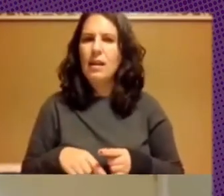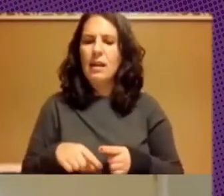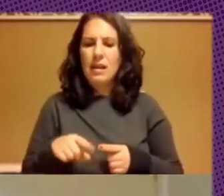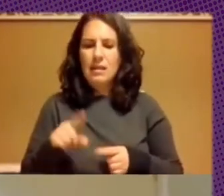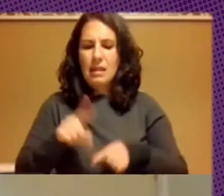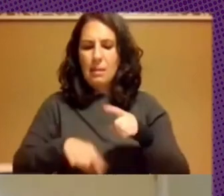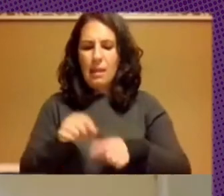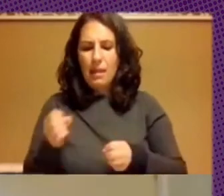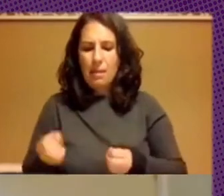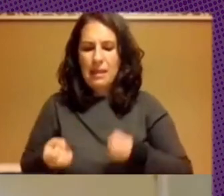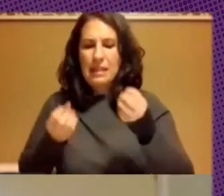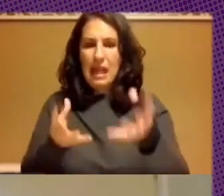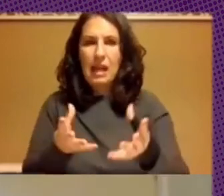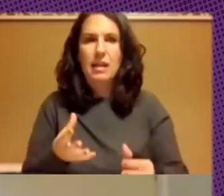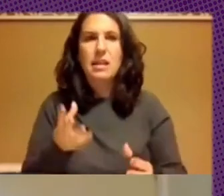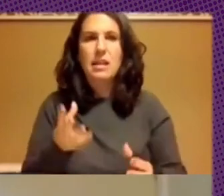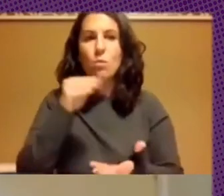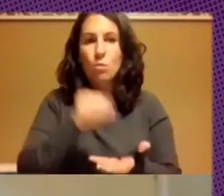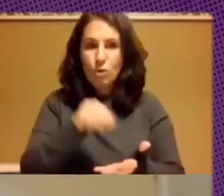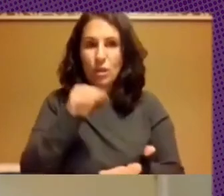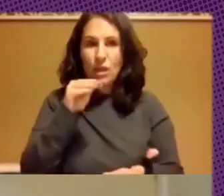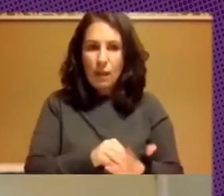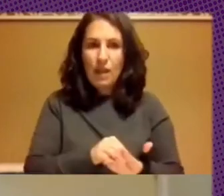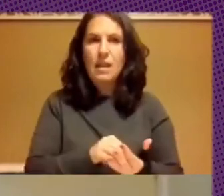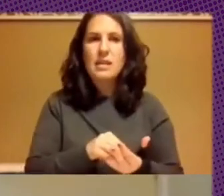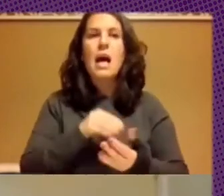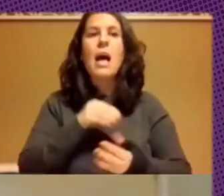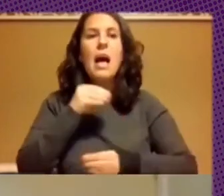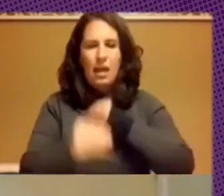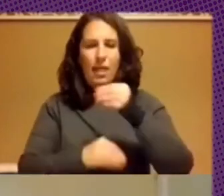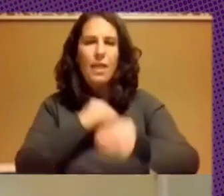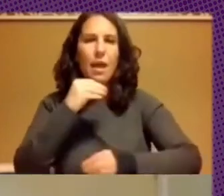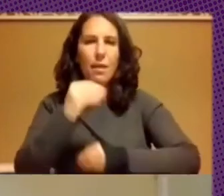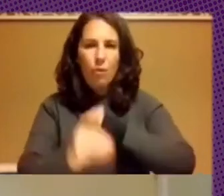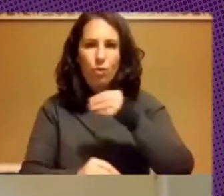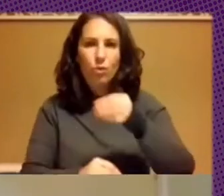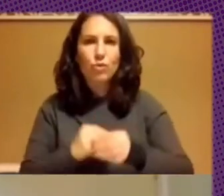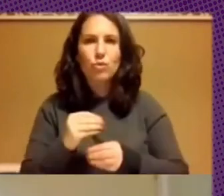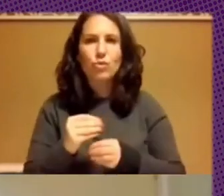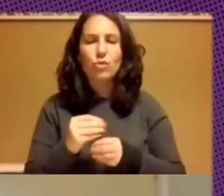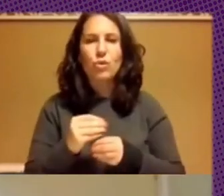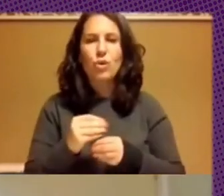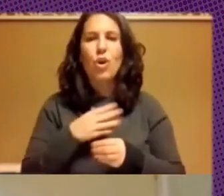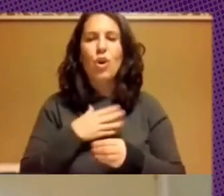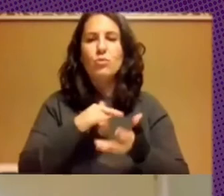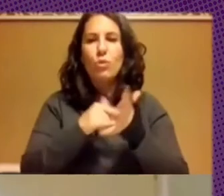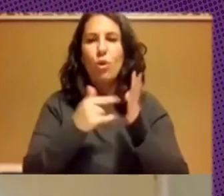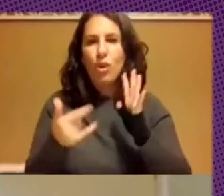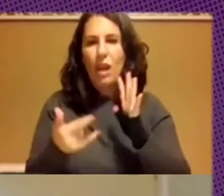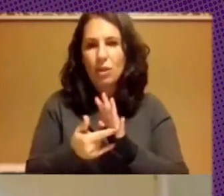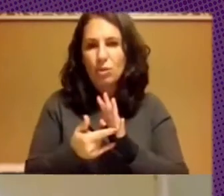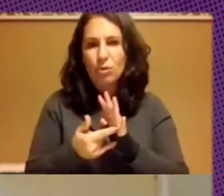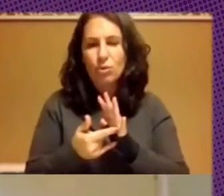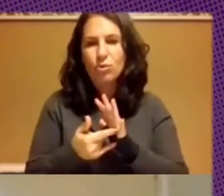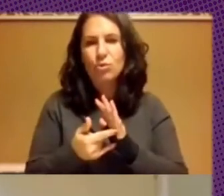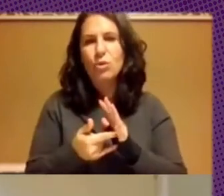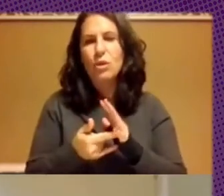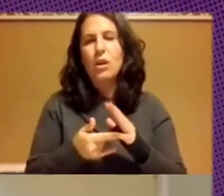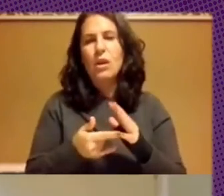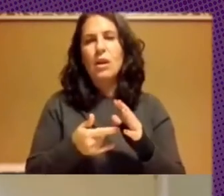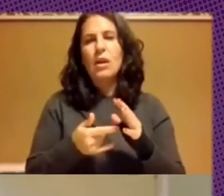es que muchas veces hacemos fork de los proyectos y al